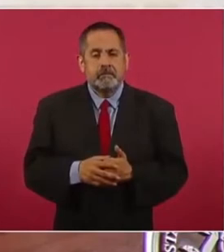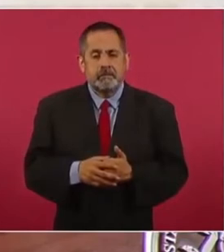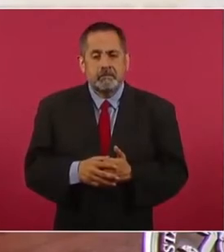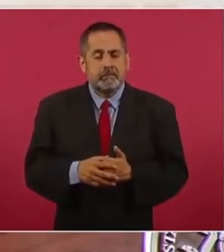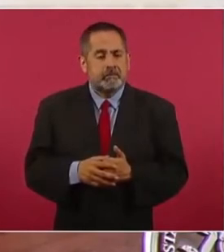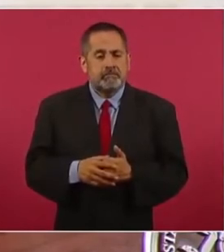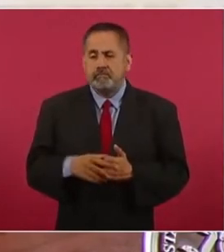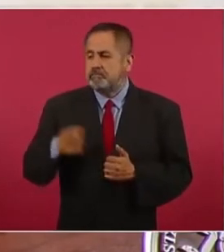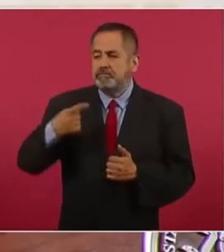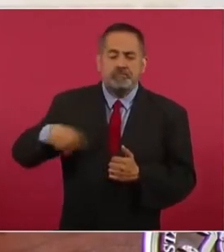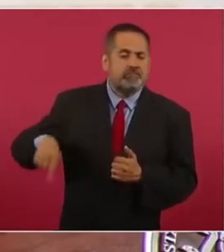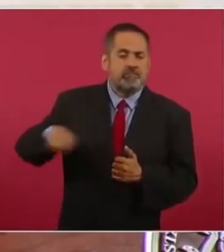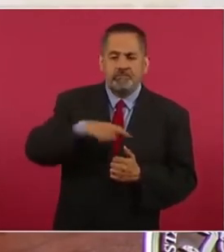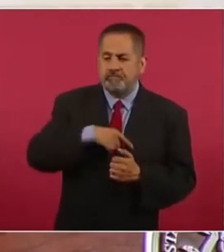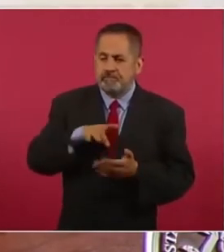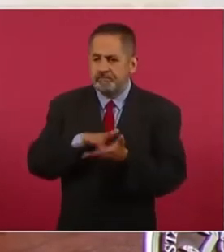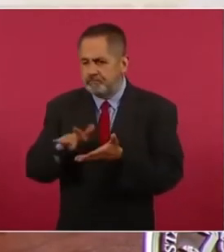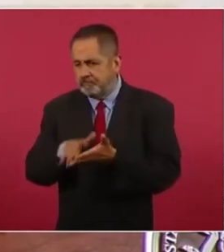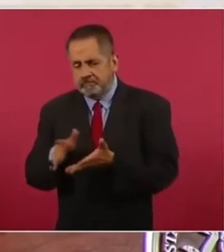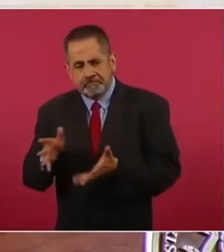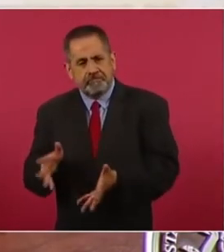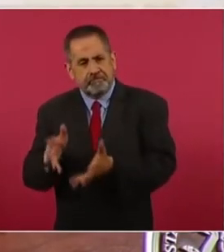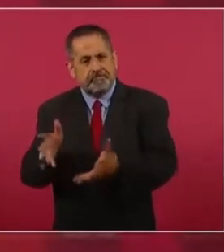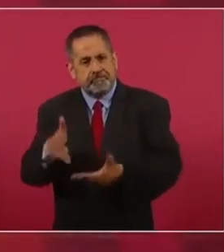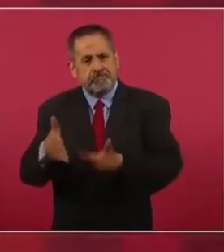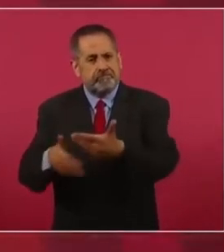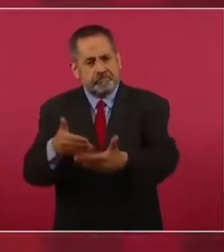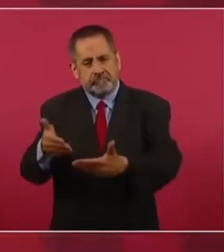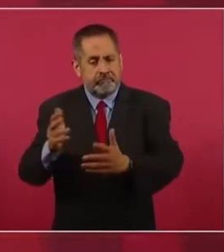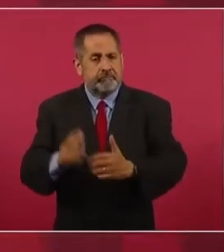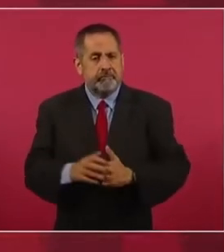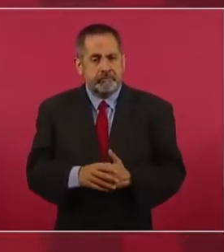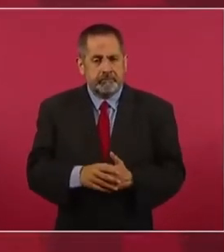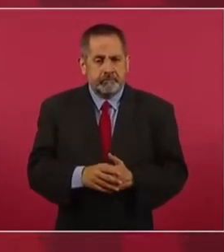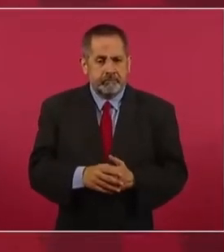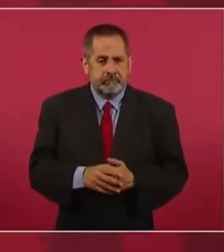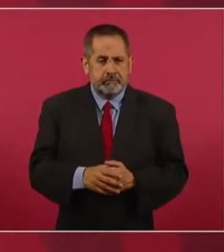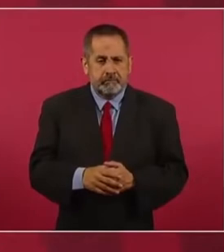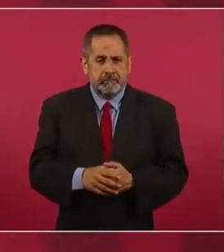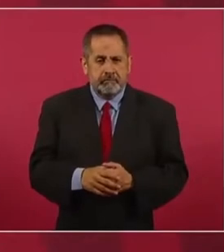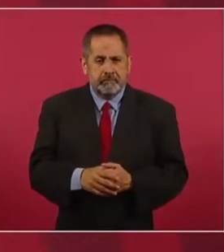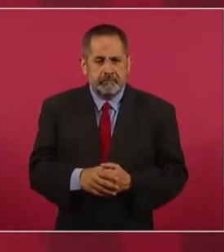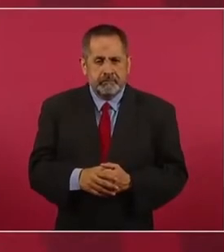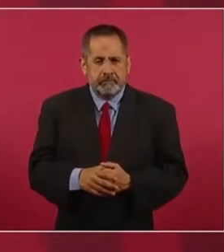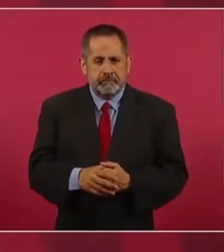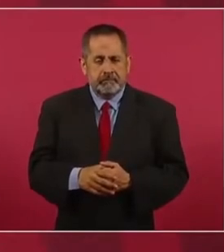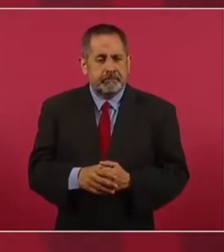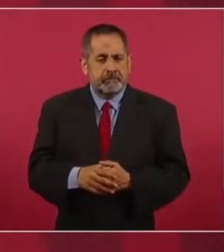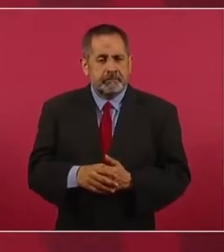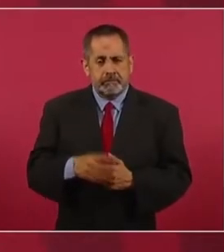impulsar para contrarrestar